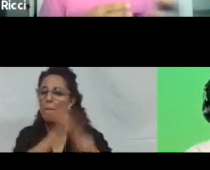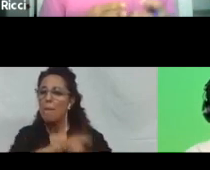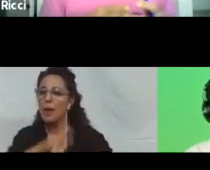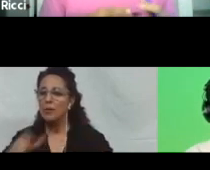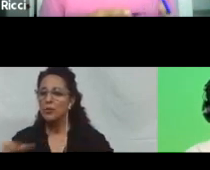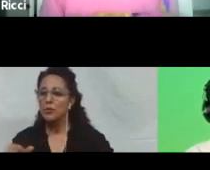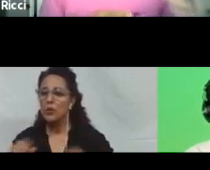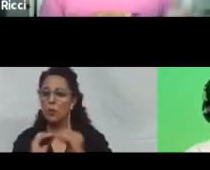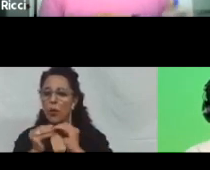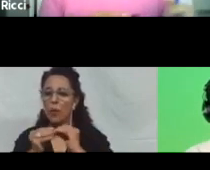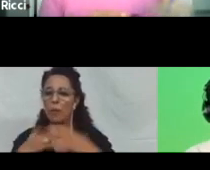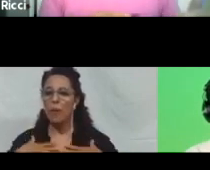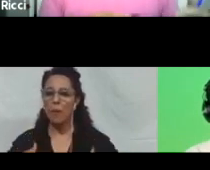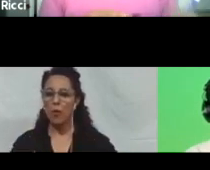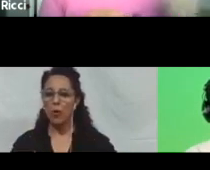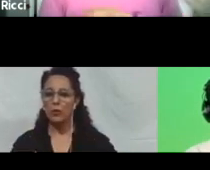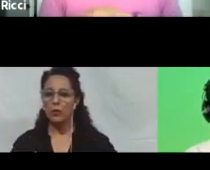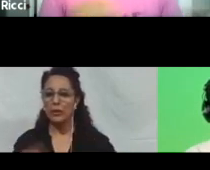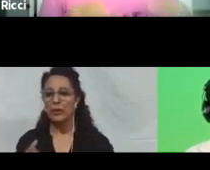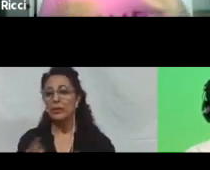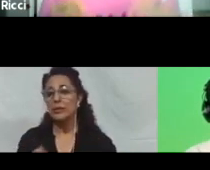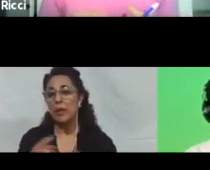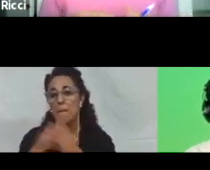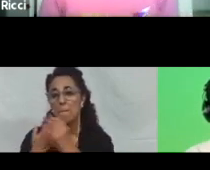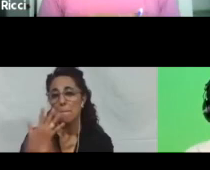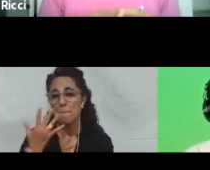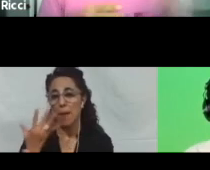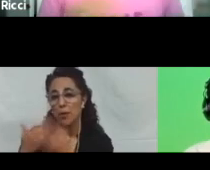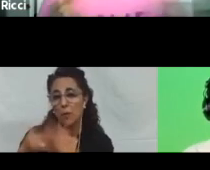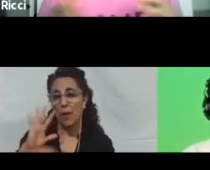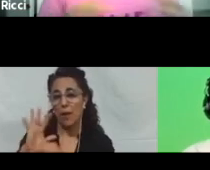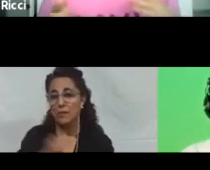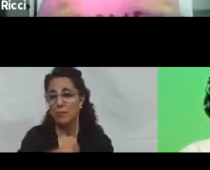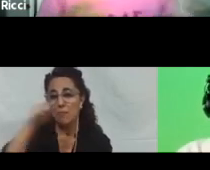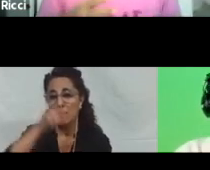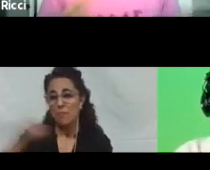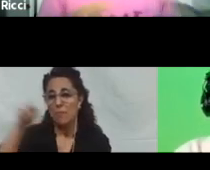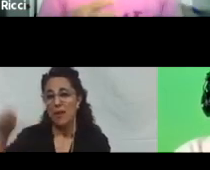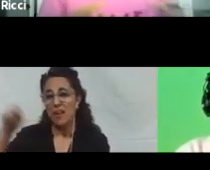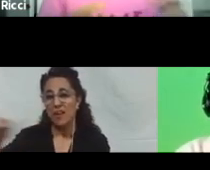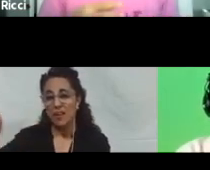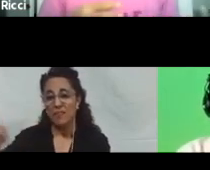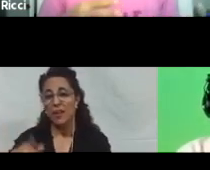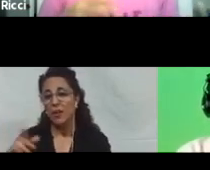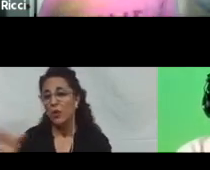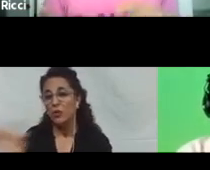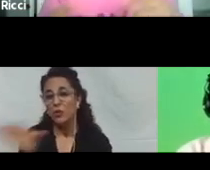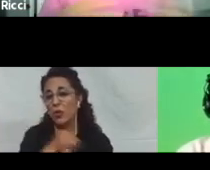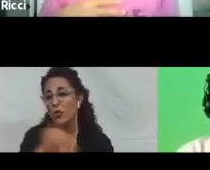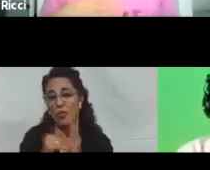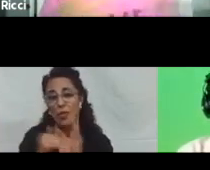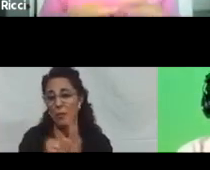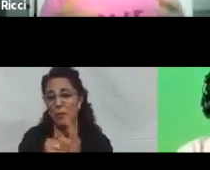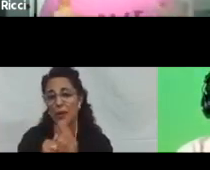ya que necesitarán mover más la mano, por ejemplo, para escribir. Todo depende de la evaluación de las competencias